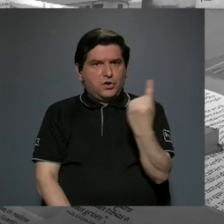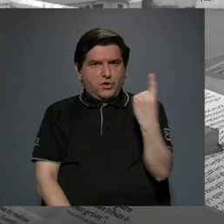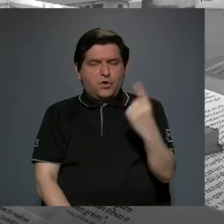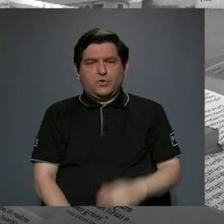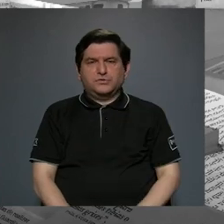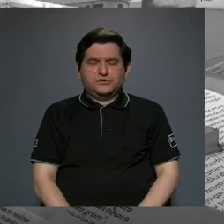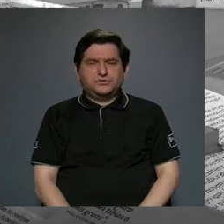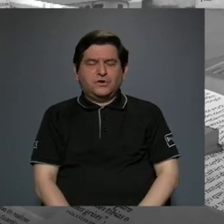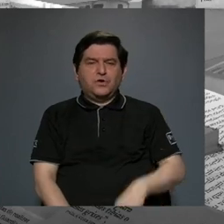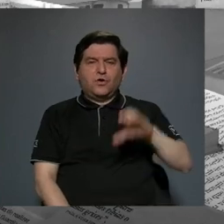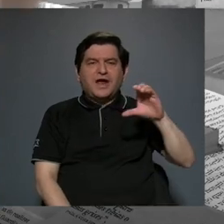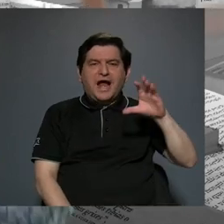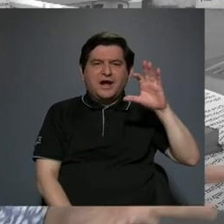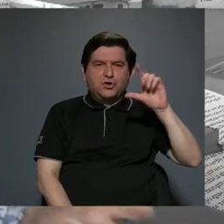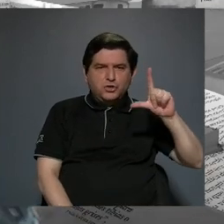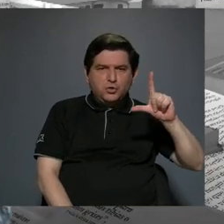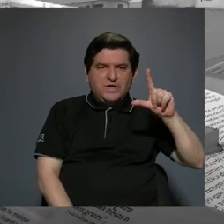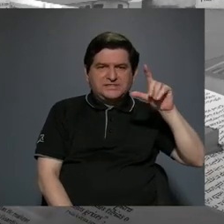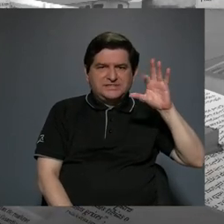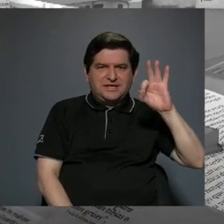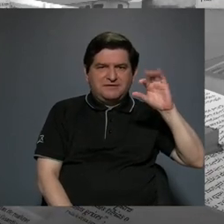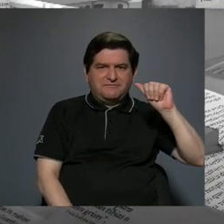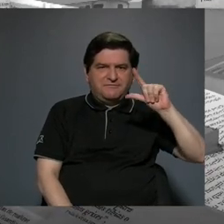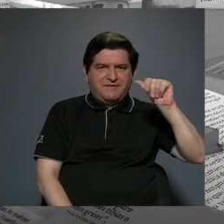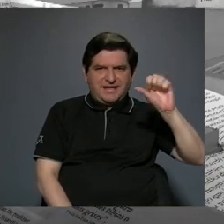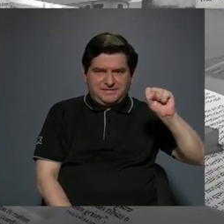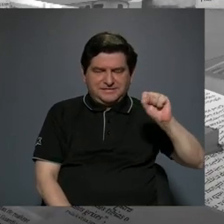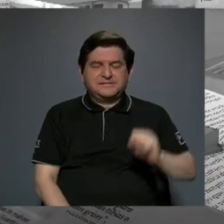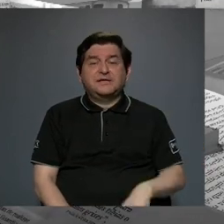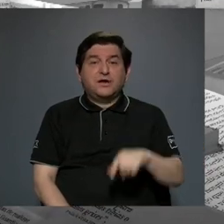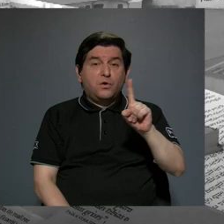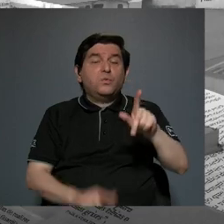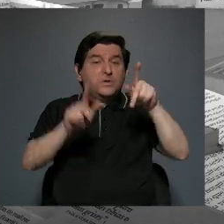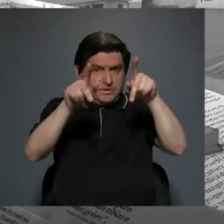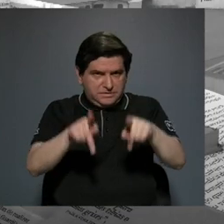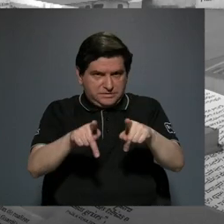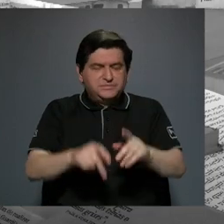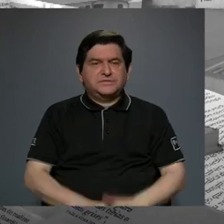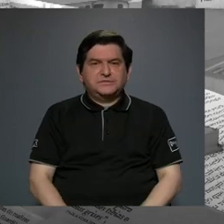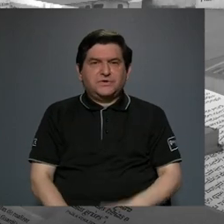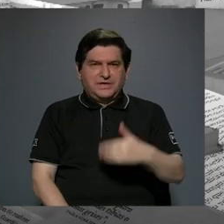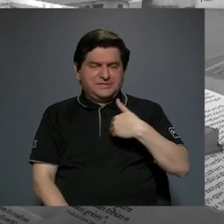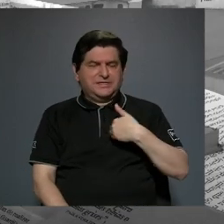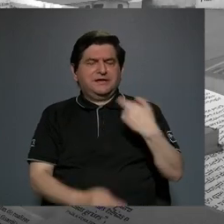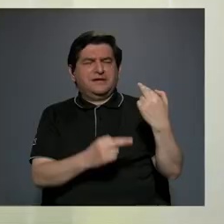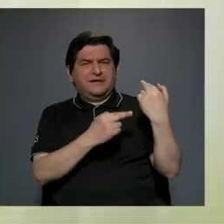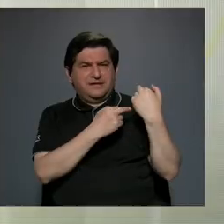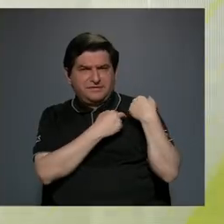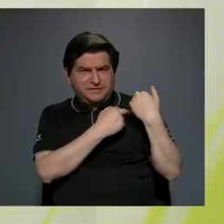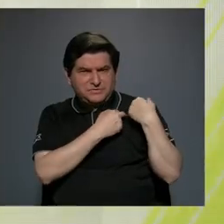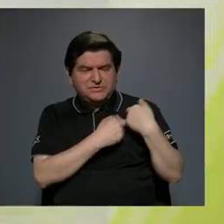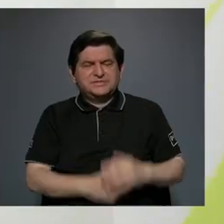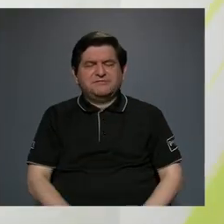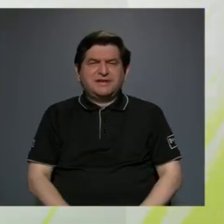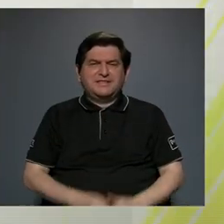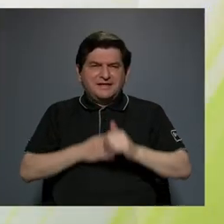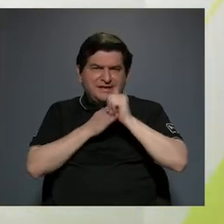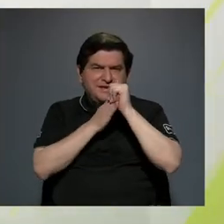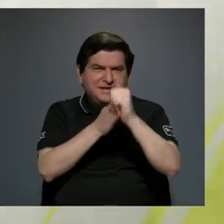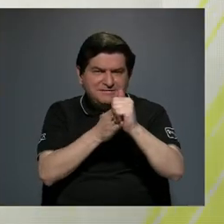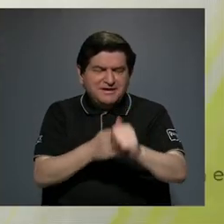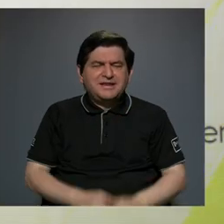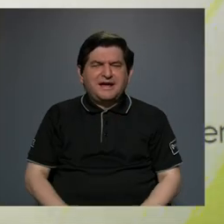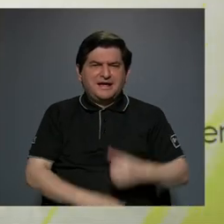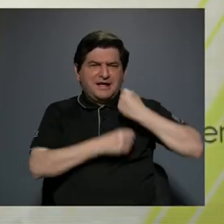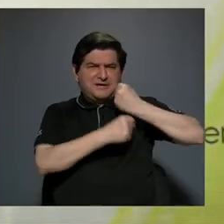pluma de Carlos Luis Fallas, quien fue uno de los que tuvo a cargo, lideró ese movimiento de esa gran